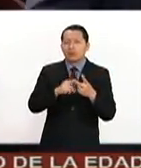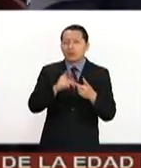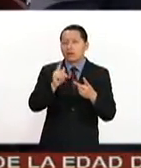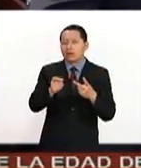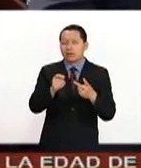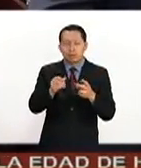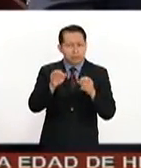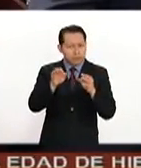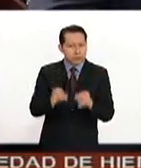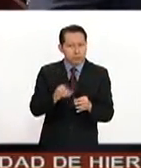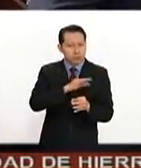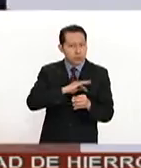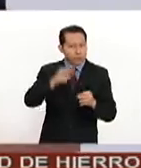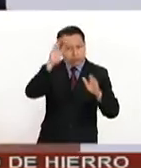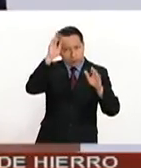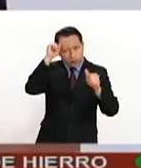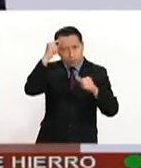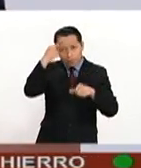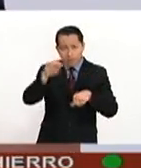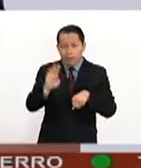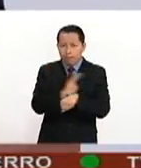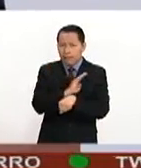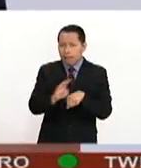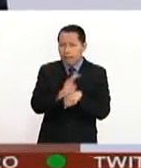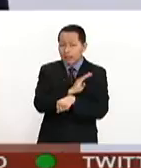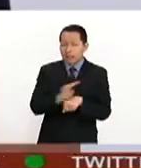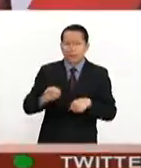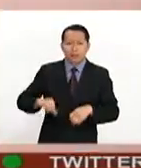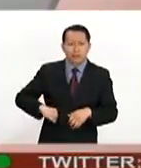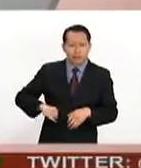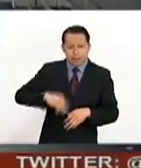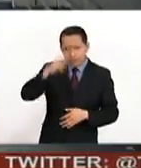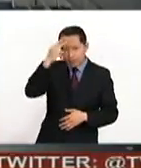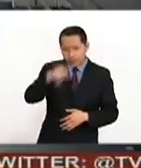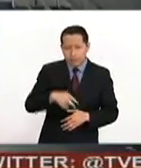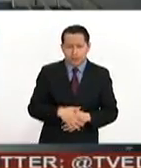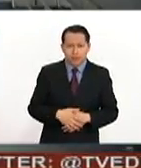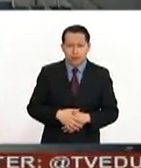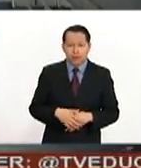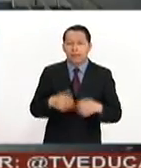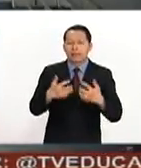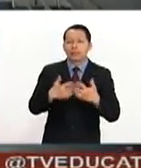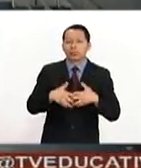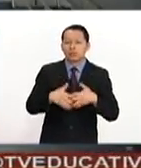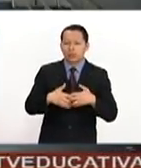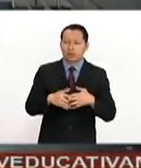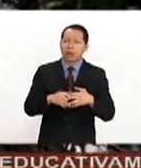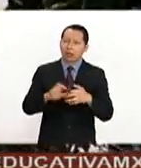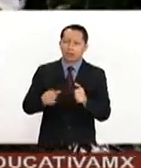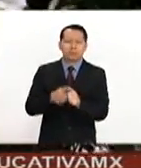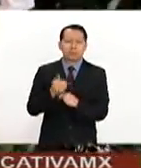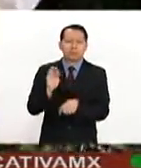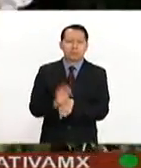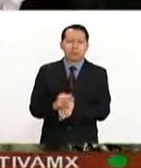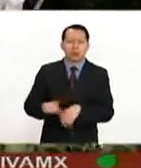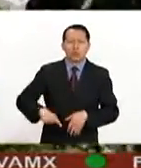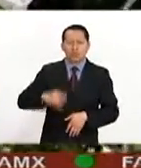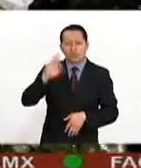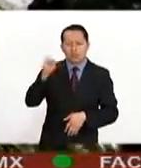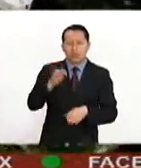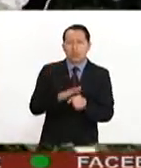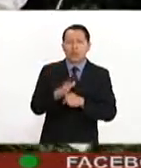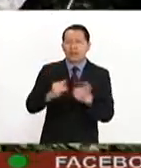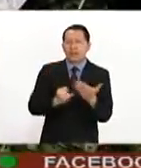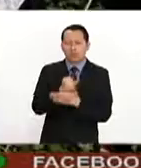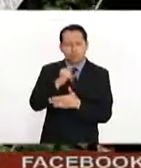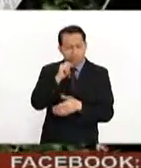eficacia para lograr acuerdos que beneficien el interés de México. Industriales respaldan al gobierno federal en la decisión